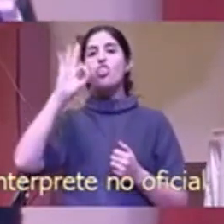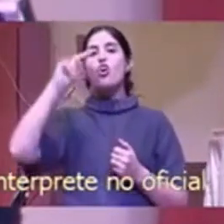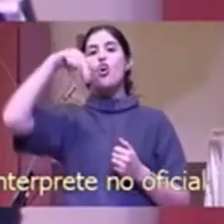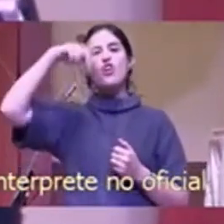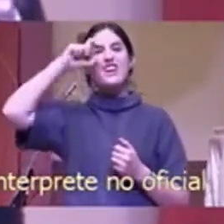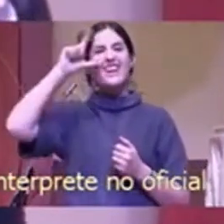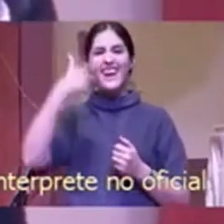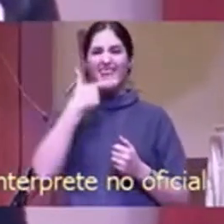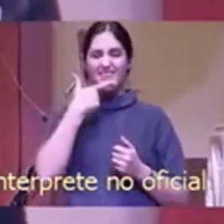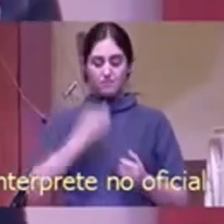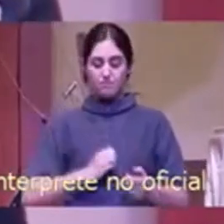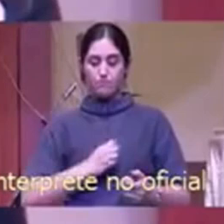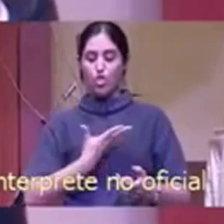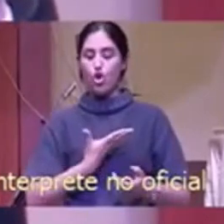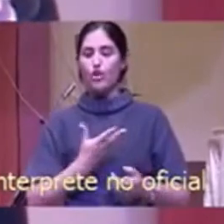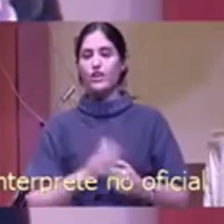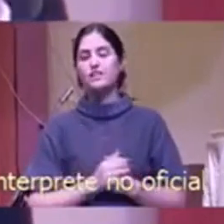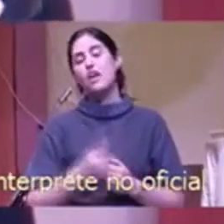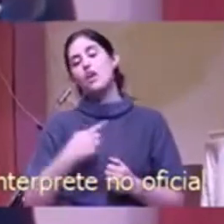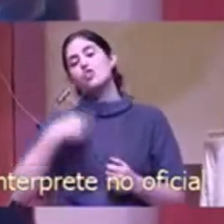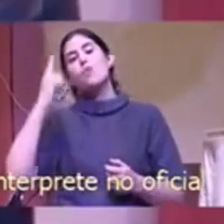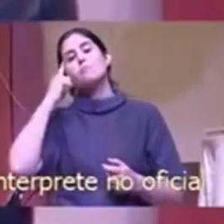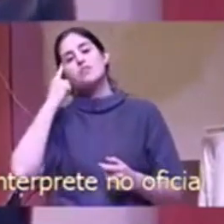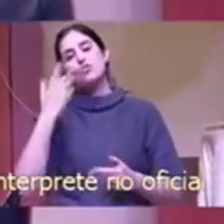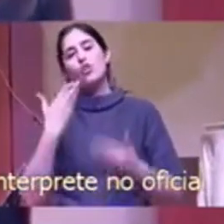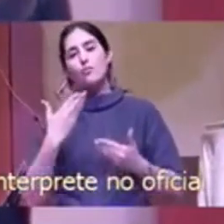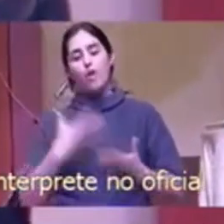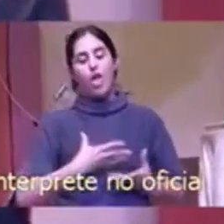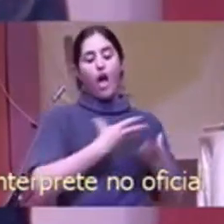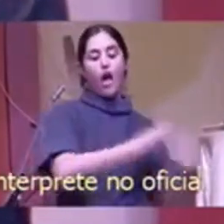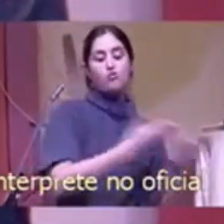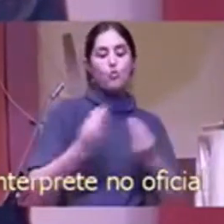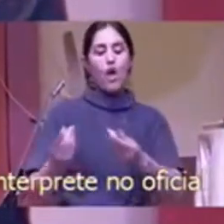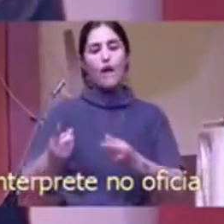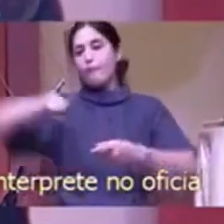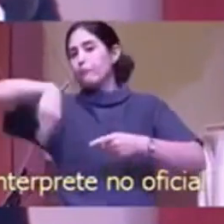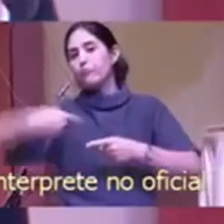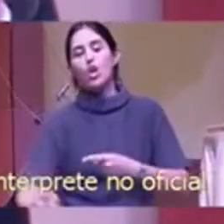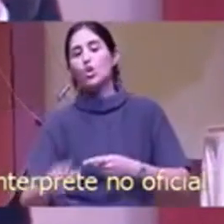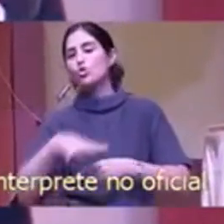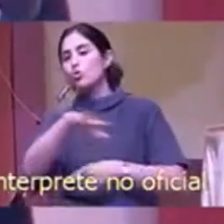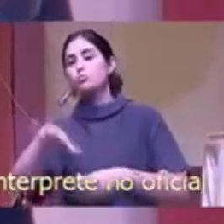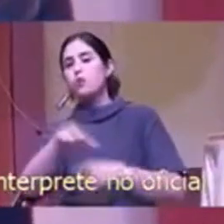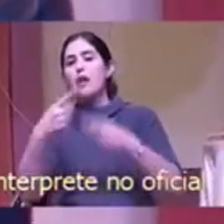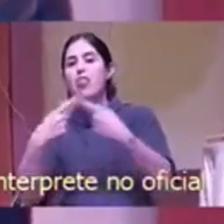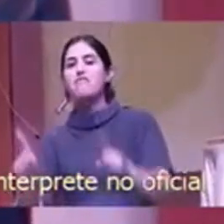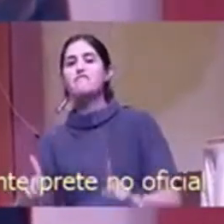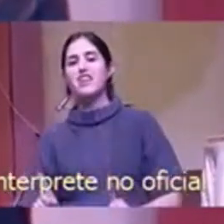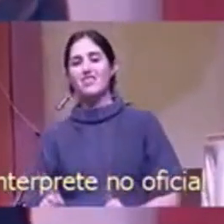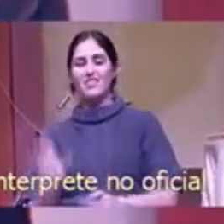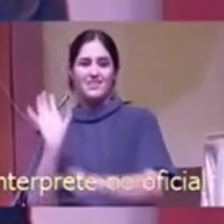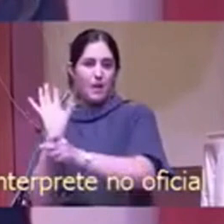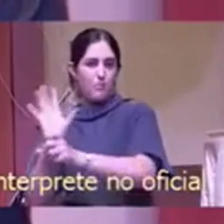creo que podrían llevar esa luz a otros lugares oscuros. Lo voy a decir así.